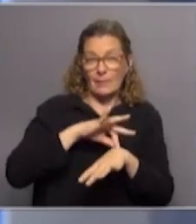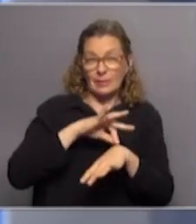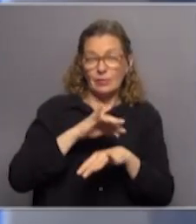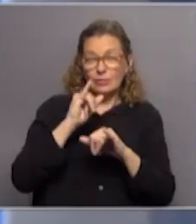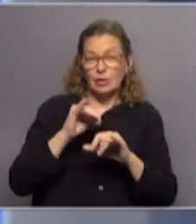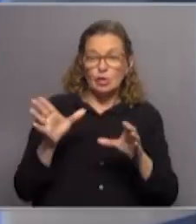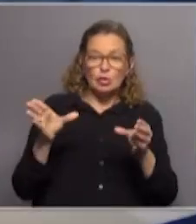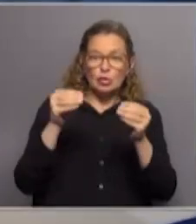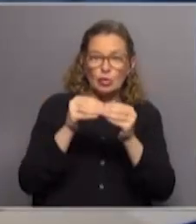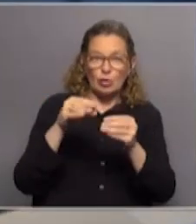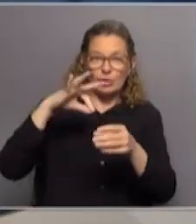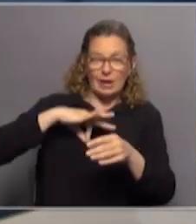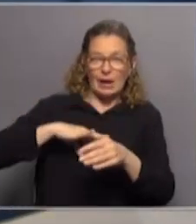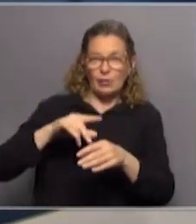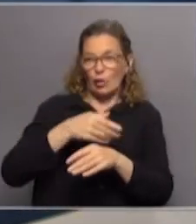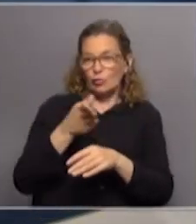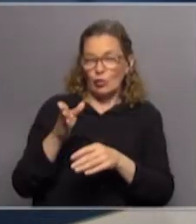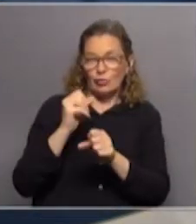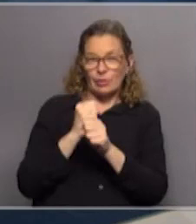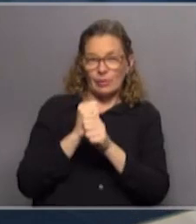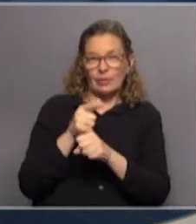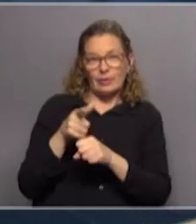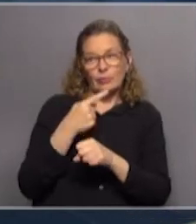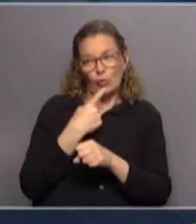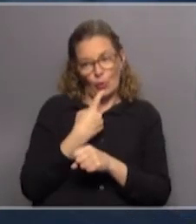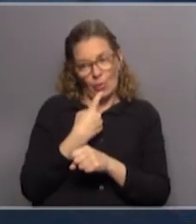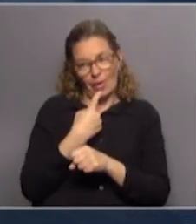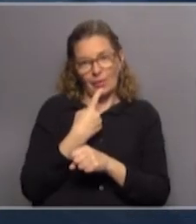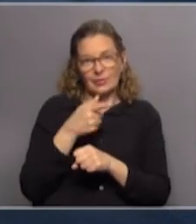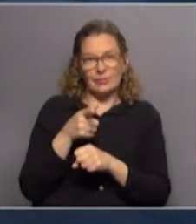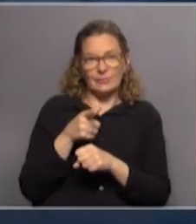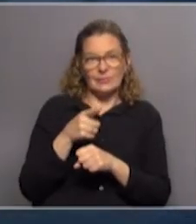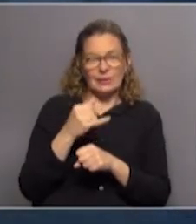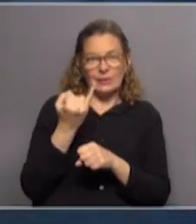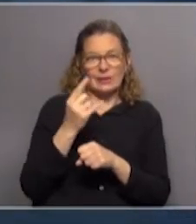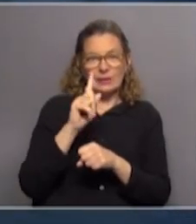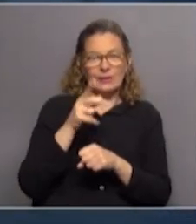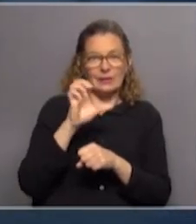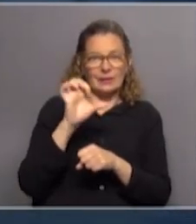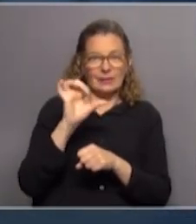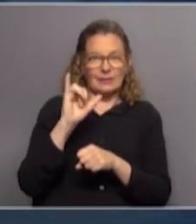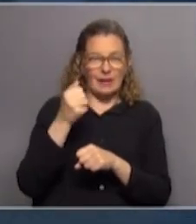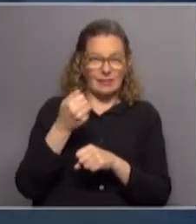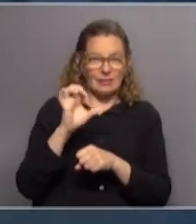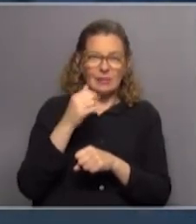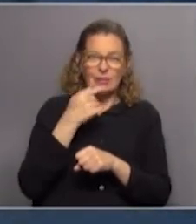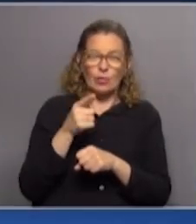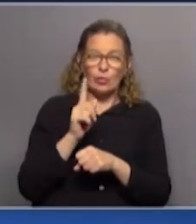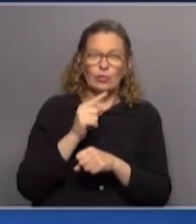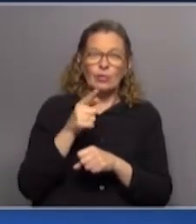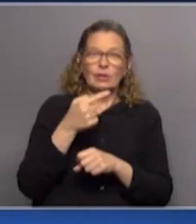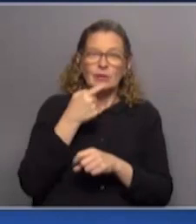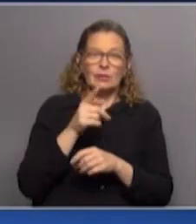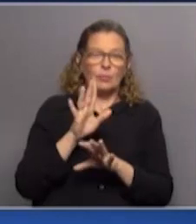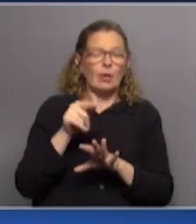pagó la totalidad de salarios no médicos y es uno de los cuestionamientos que le hacen a la gestión de iglesias, la gestión removida. Dijiste que no ibas a